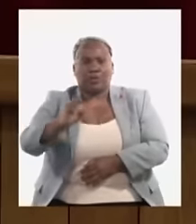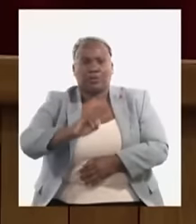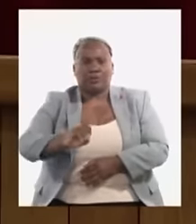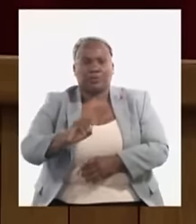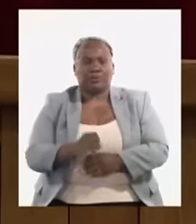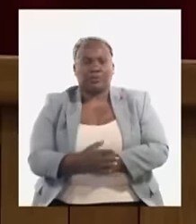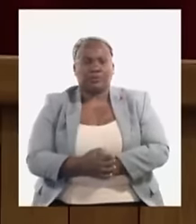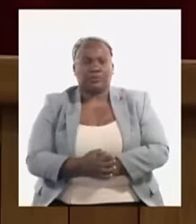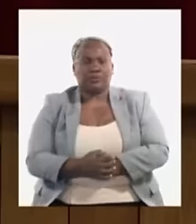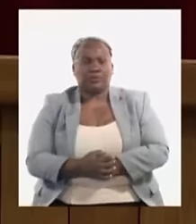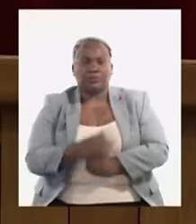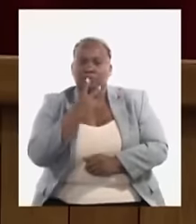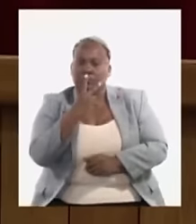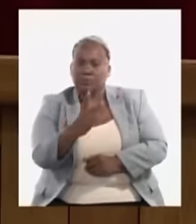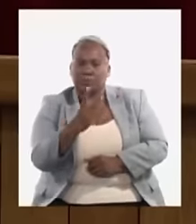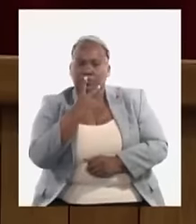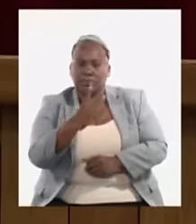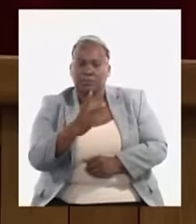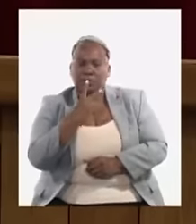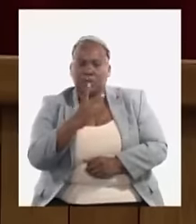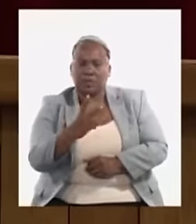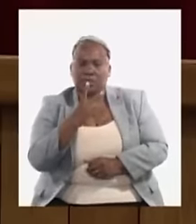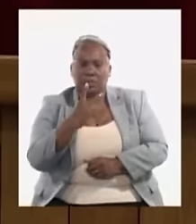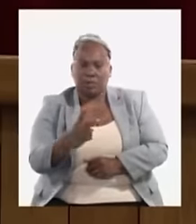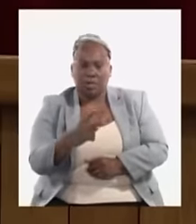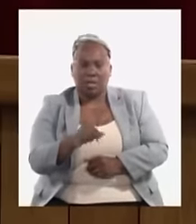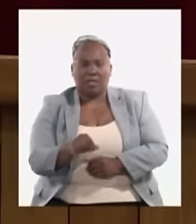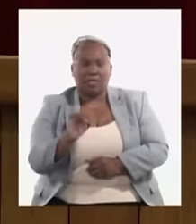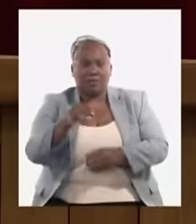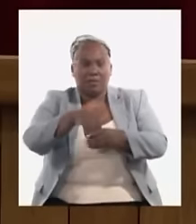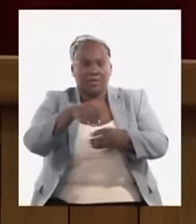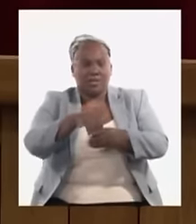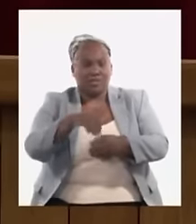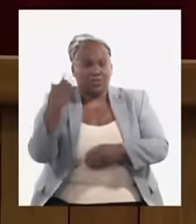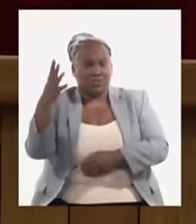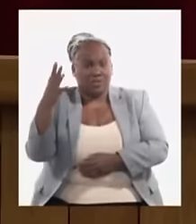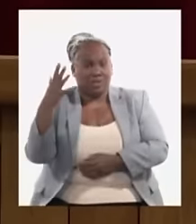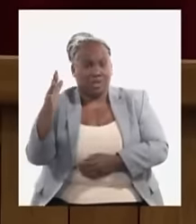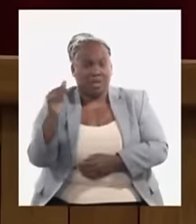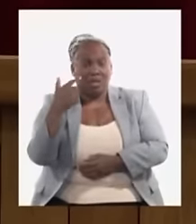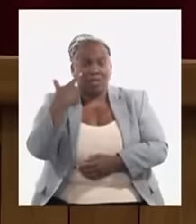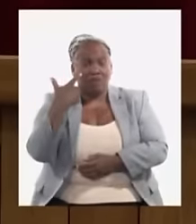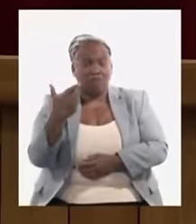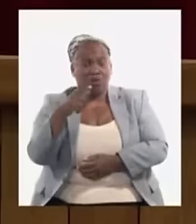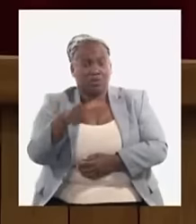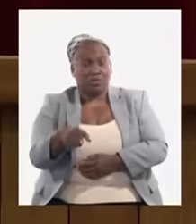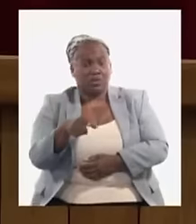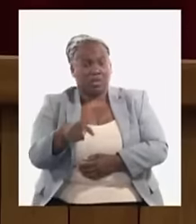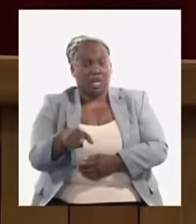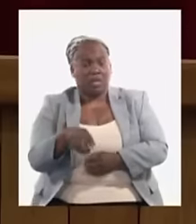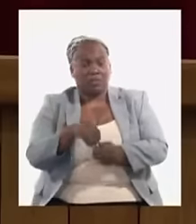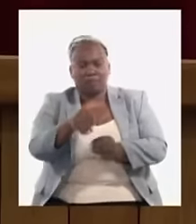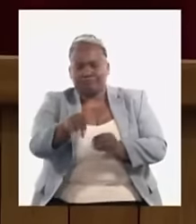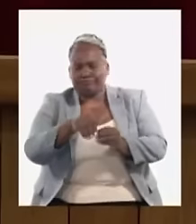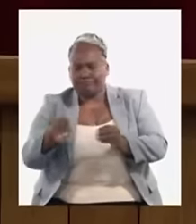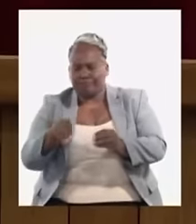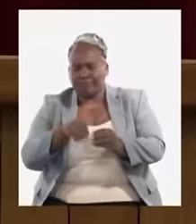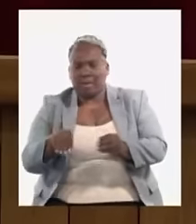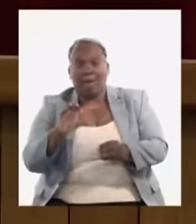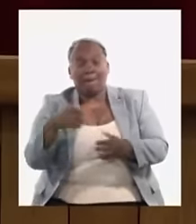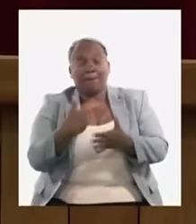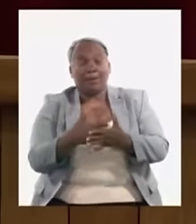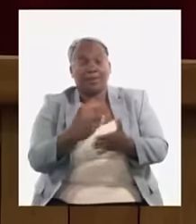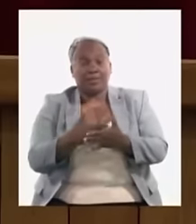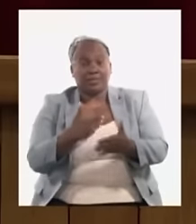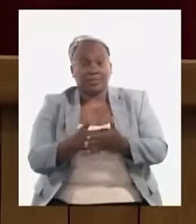atienden actividades sectoriales a la inversión extranjera y sobre todo ir descentralizando para que las empresas